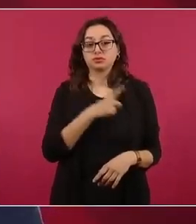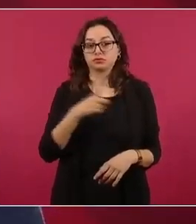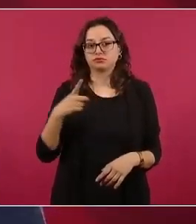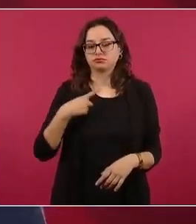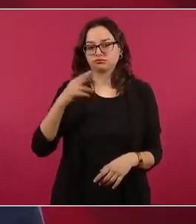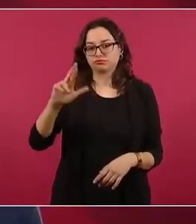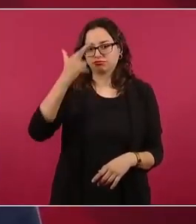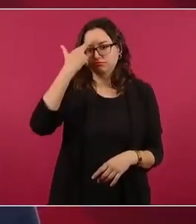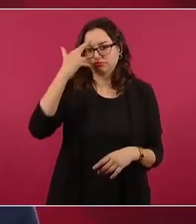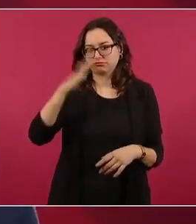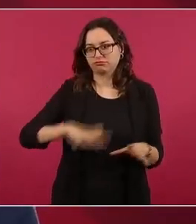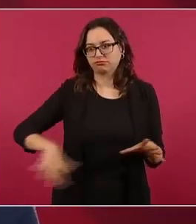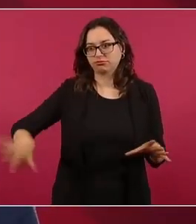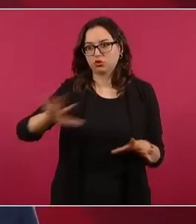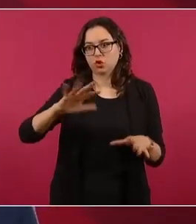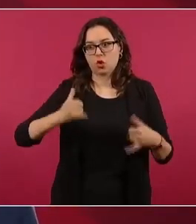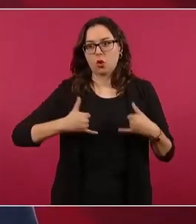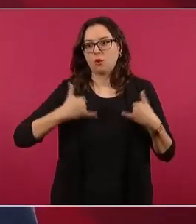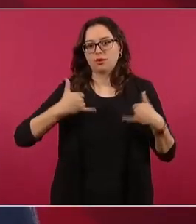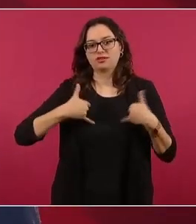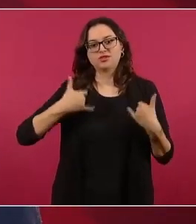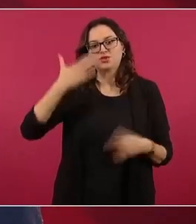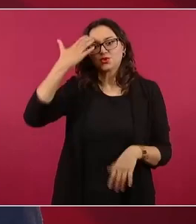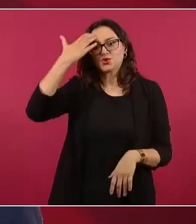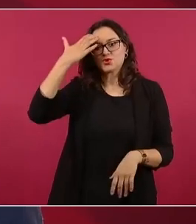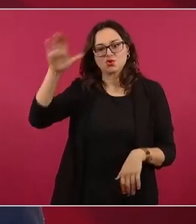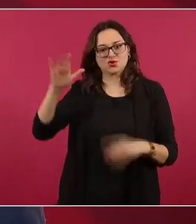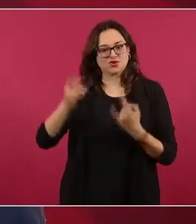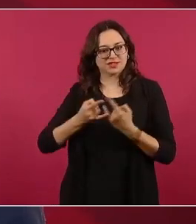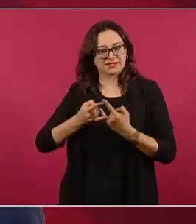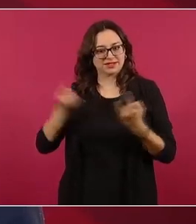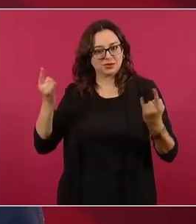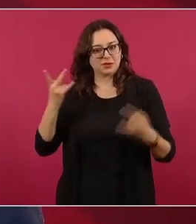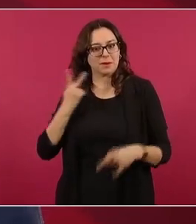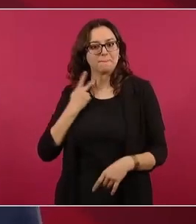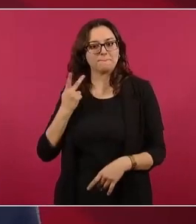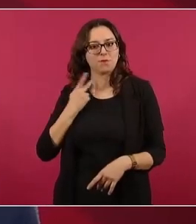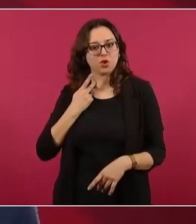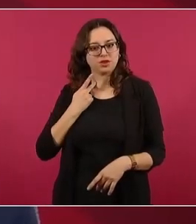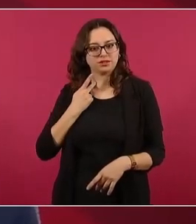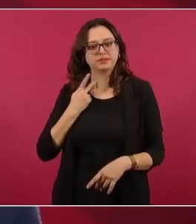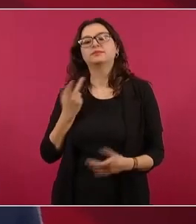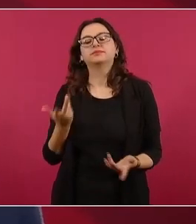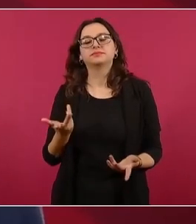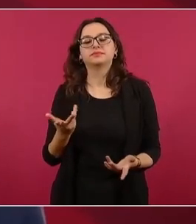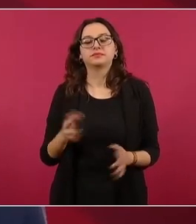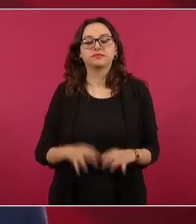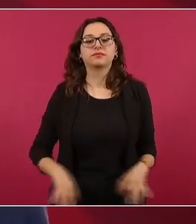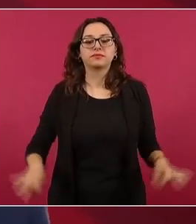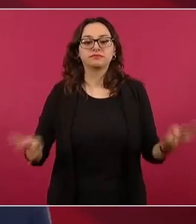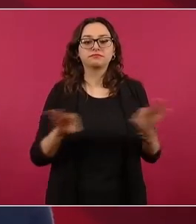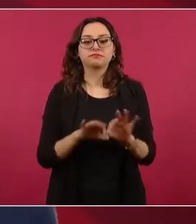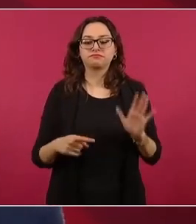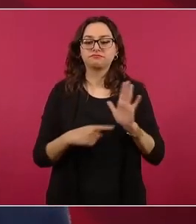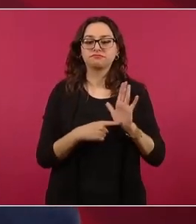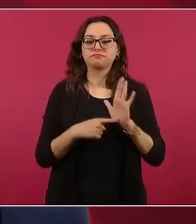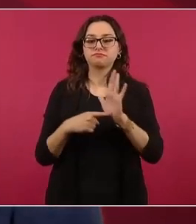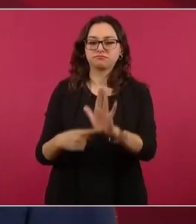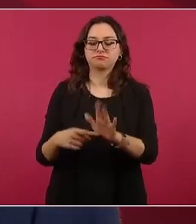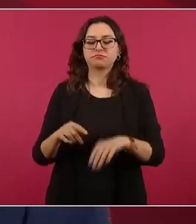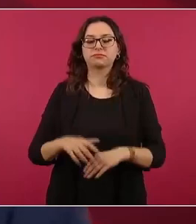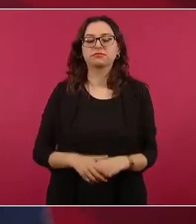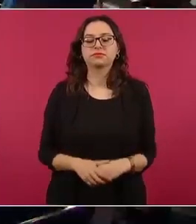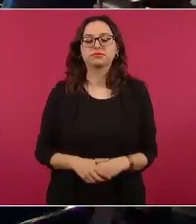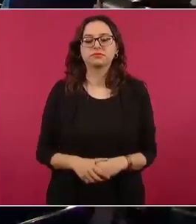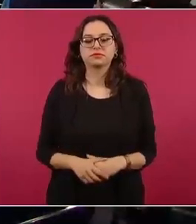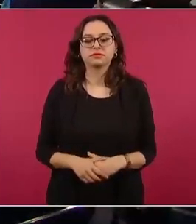los jóvenes para entender la